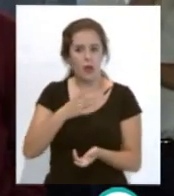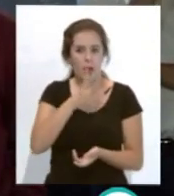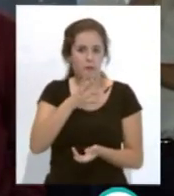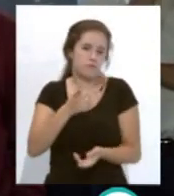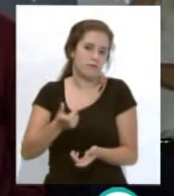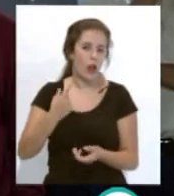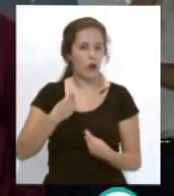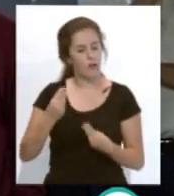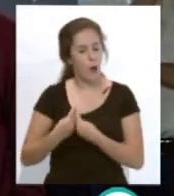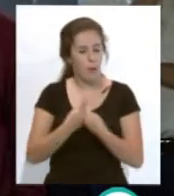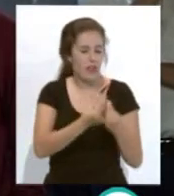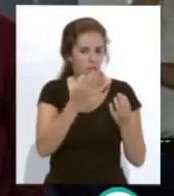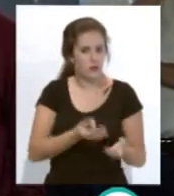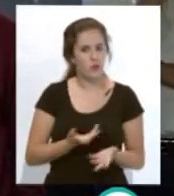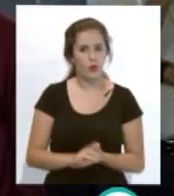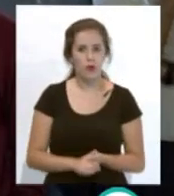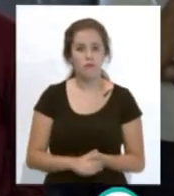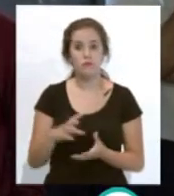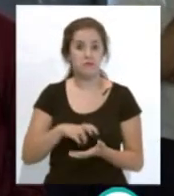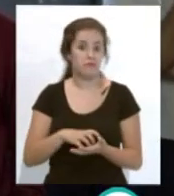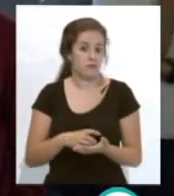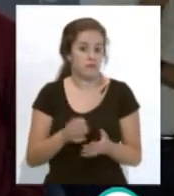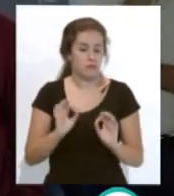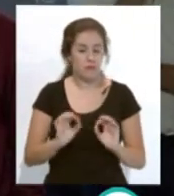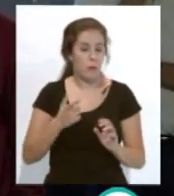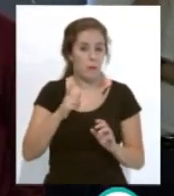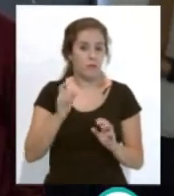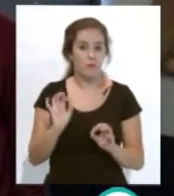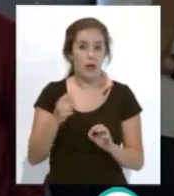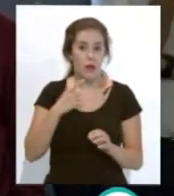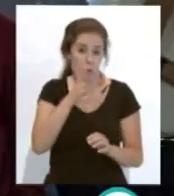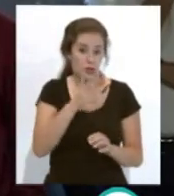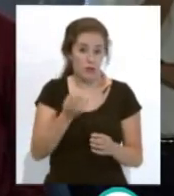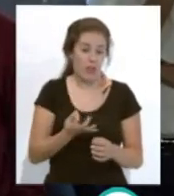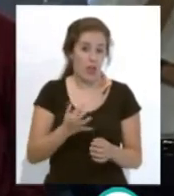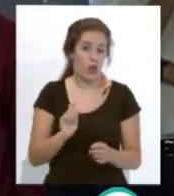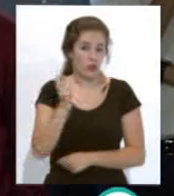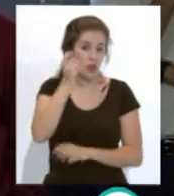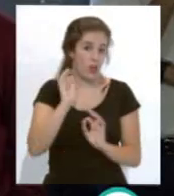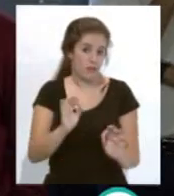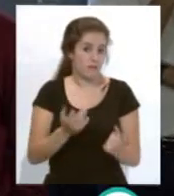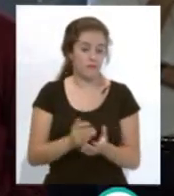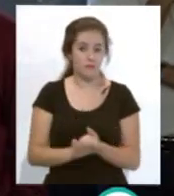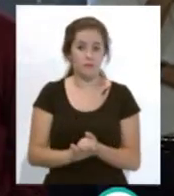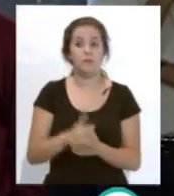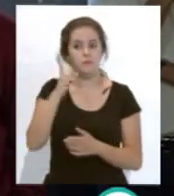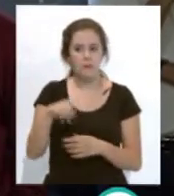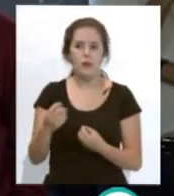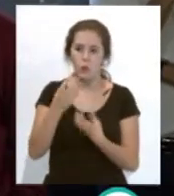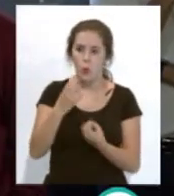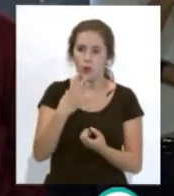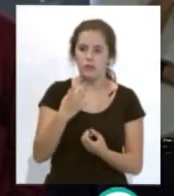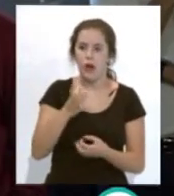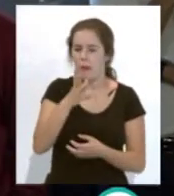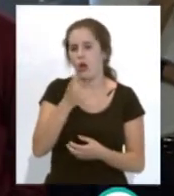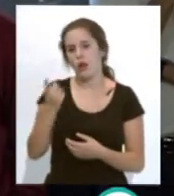van a ir acompañando y sin duda son parte del motivo de su gran éxito. Y también me cuentan que en esos valores